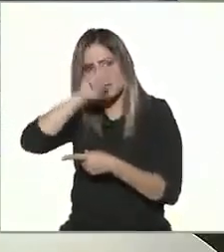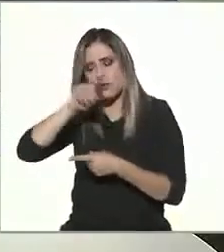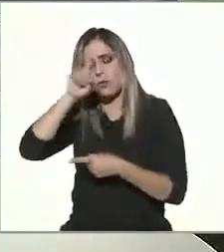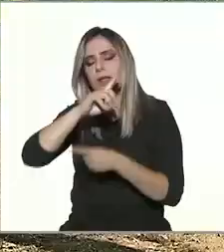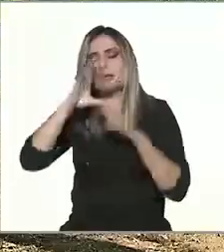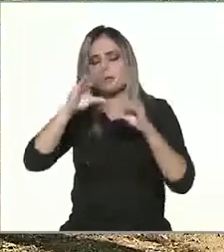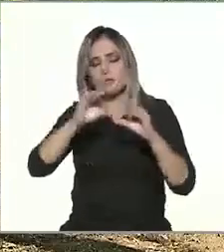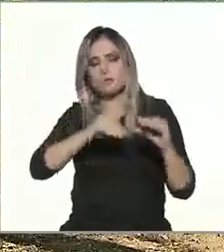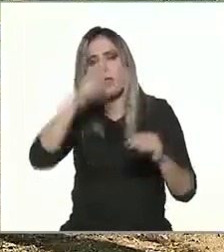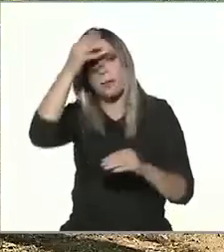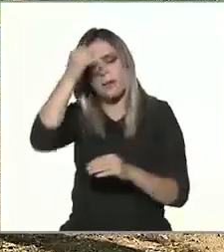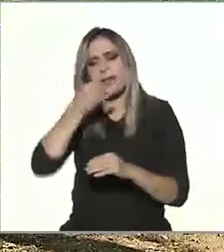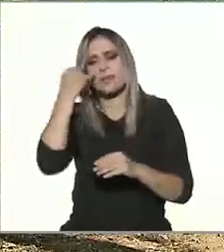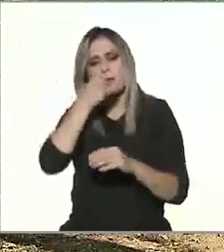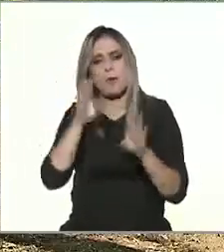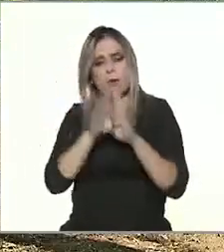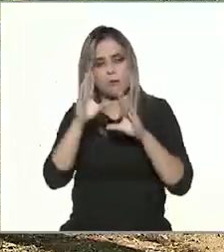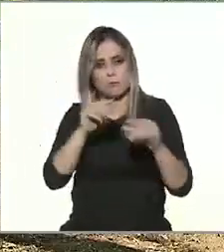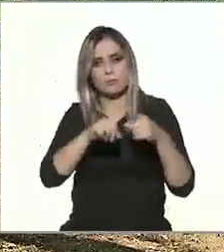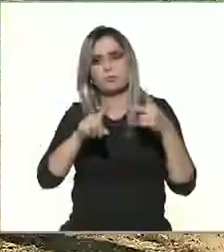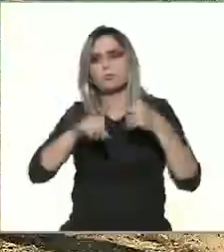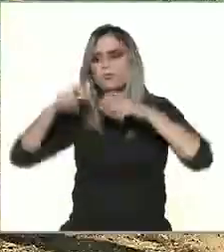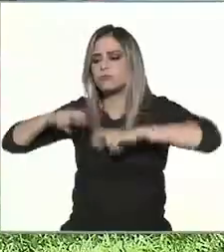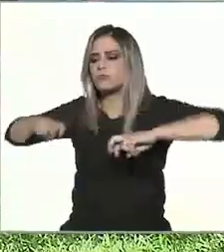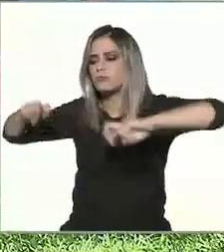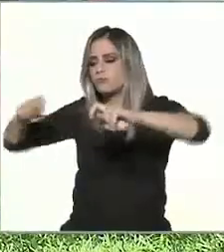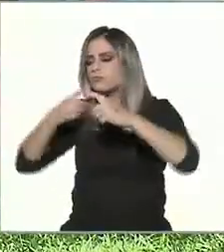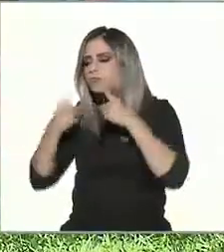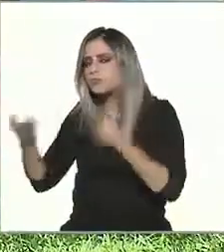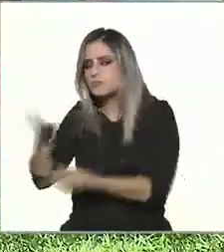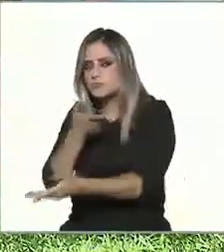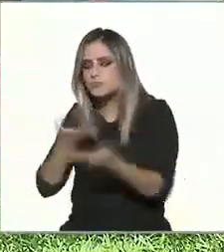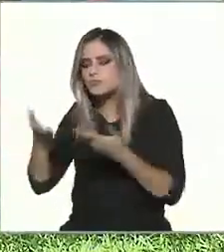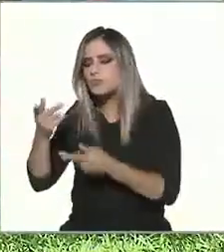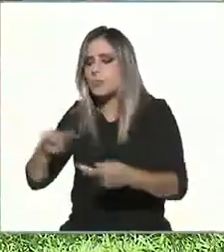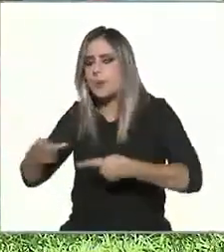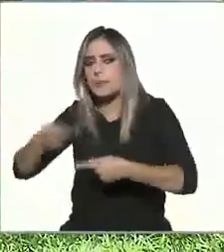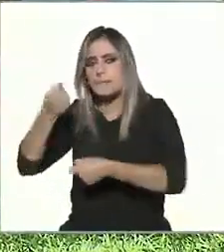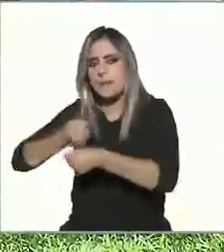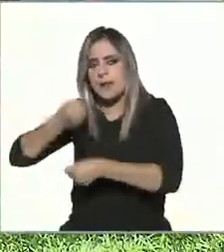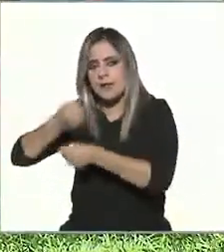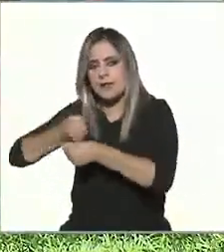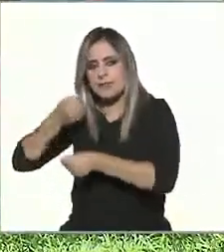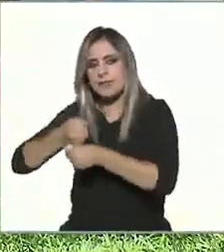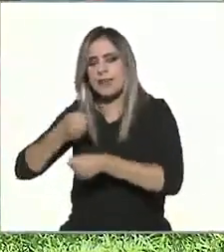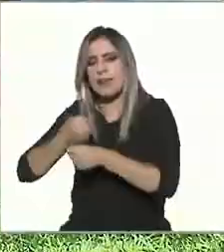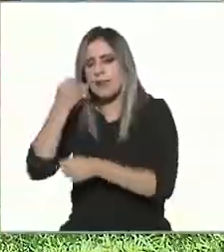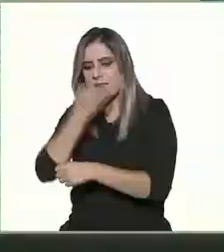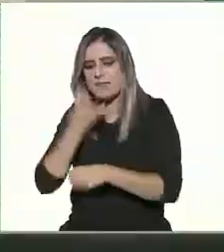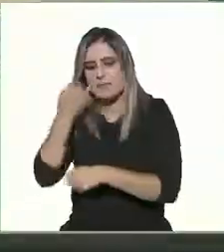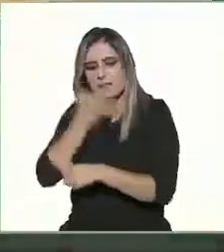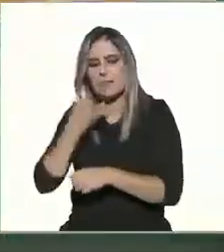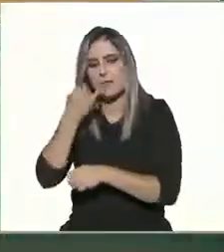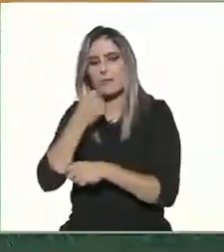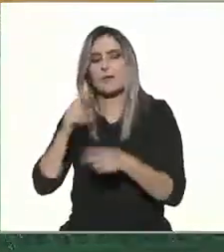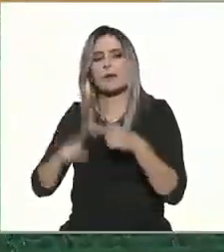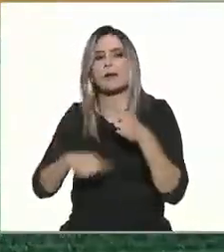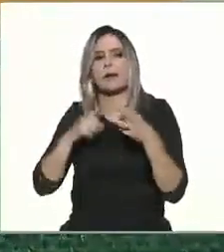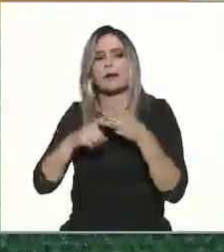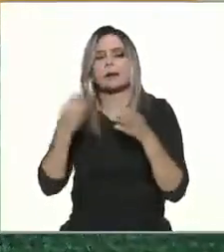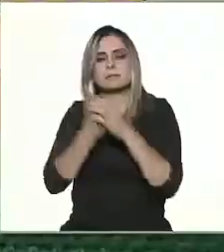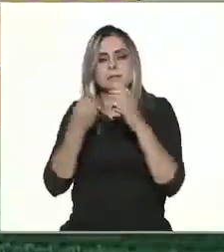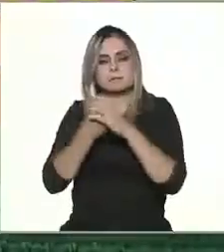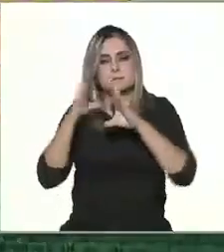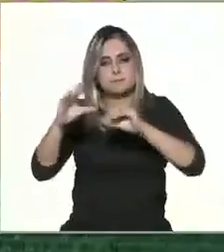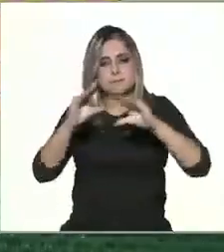aprendizaje de lenguas, los círculos de conversación, donde puedes practicar la lengua, monitoreados por este experto en lenguas que es un asesor, los talleres